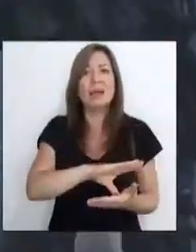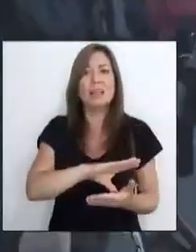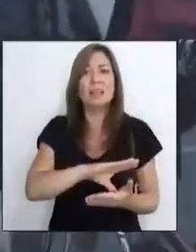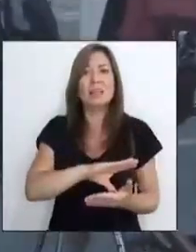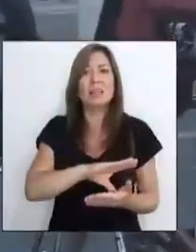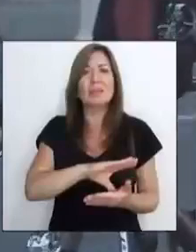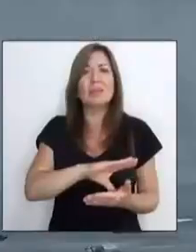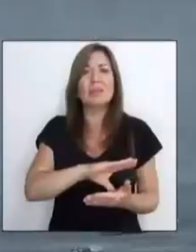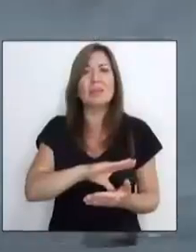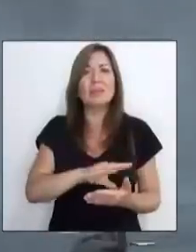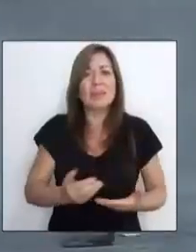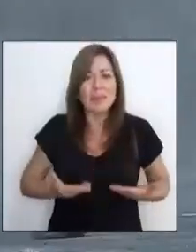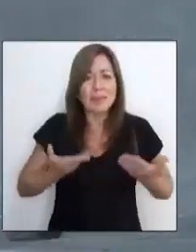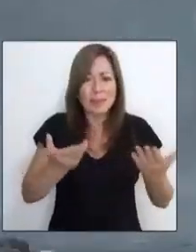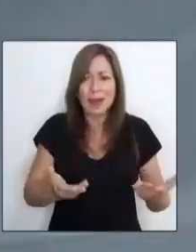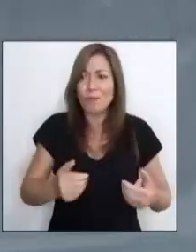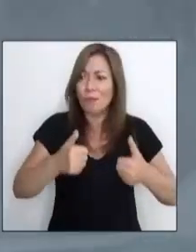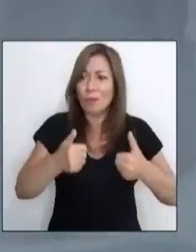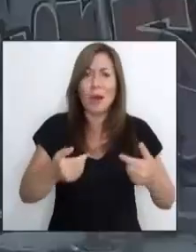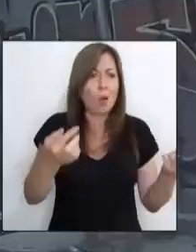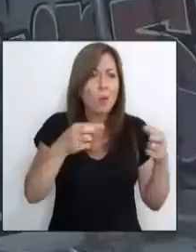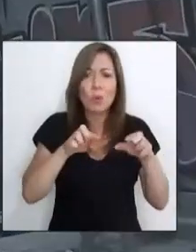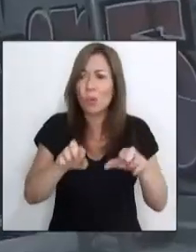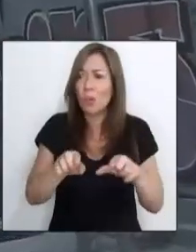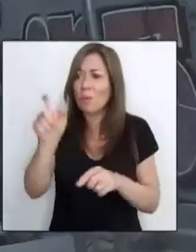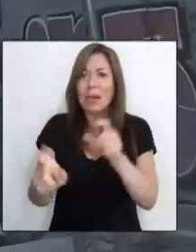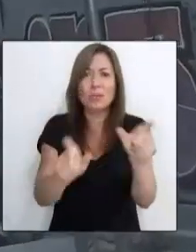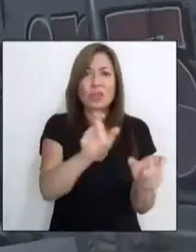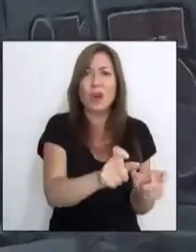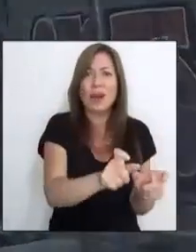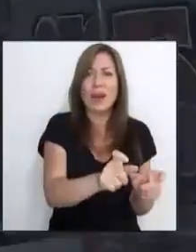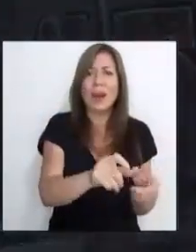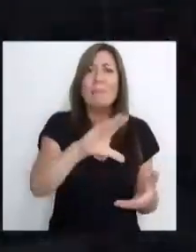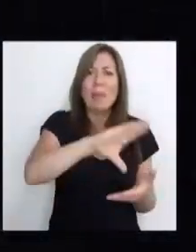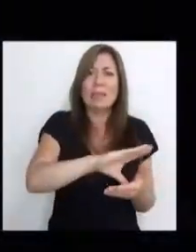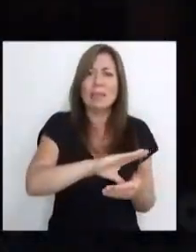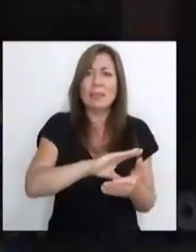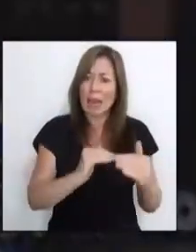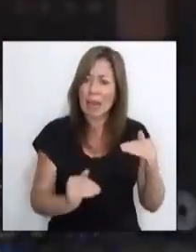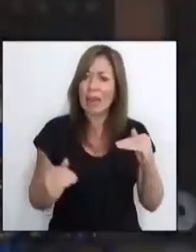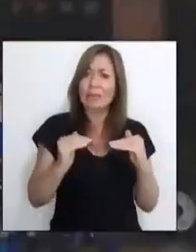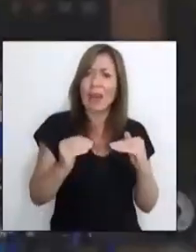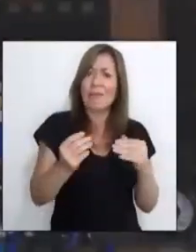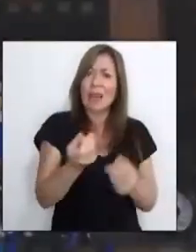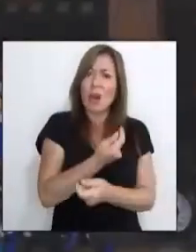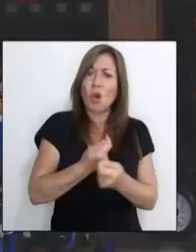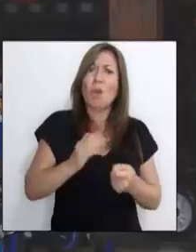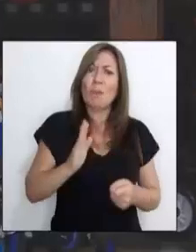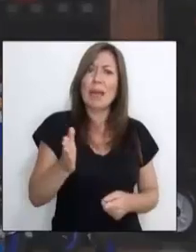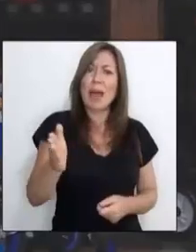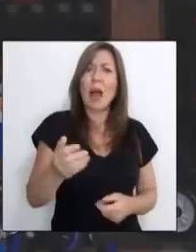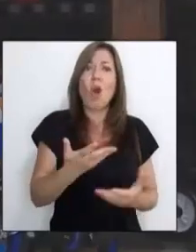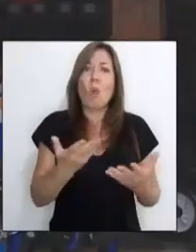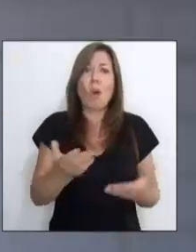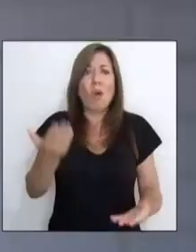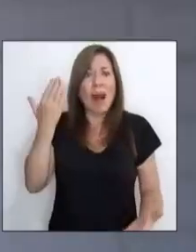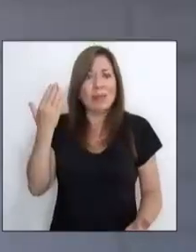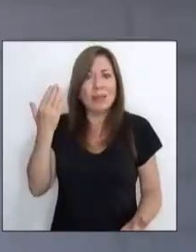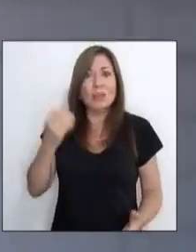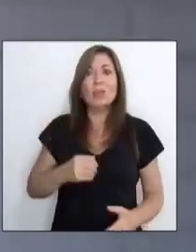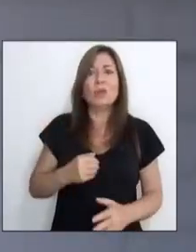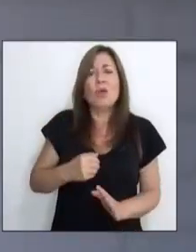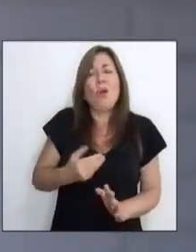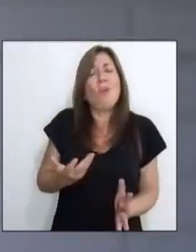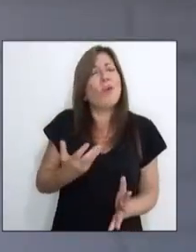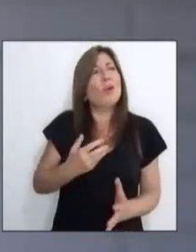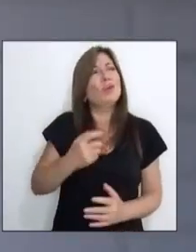un país que vaya generando buenas posibilidades para las personas, más que nada, y que sea un país estable, nada más que eso, como lo éramos antes. ¿Cómo